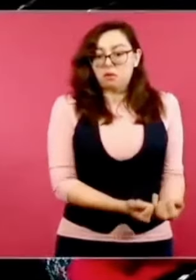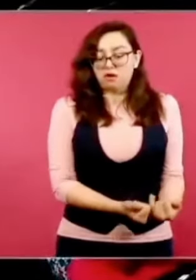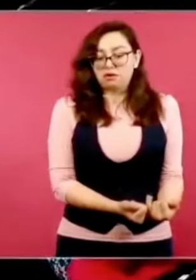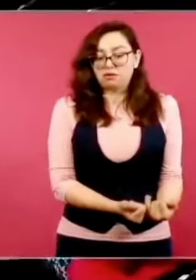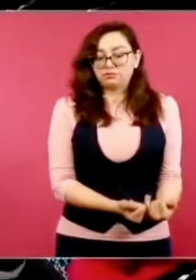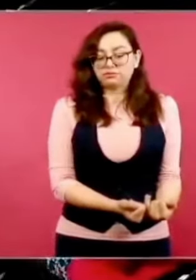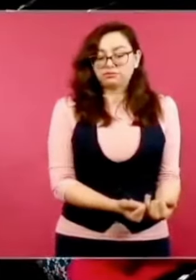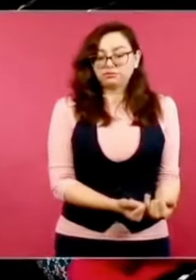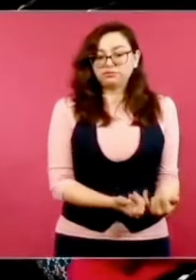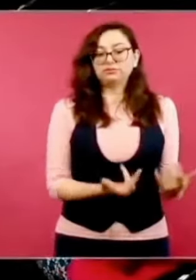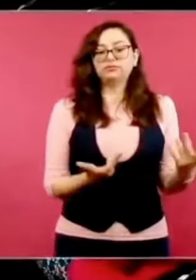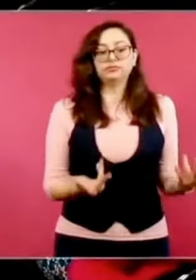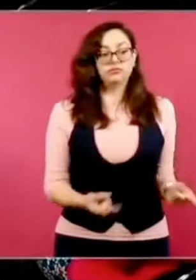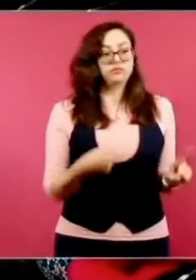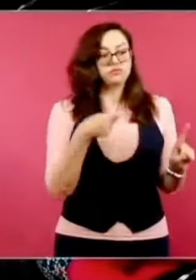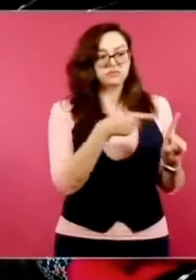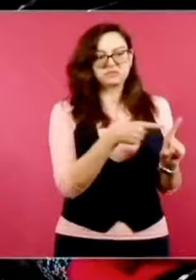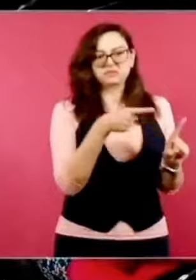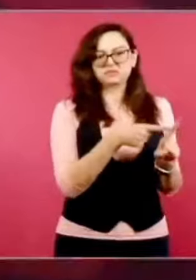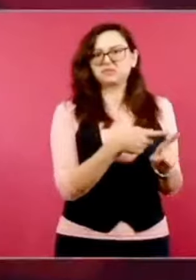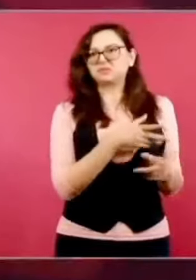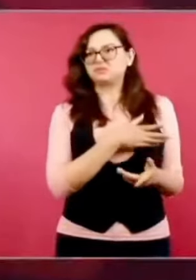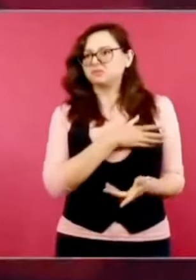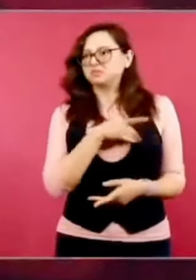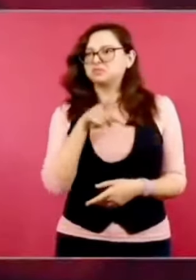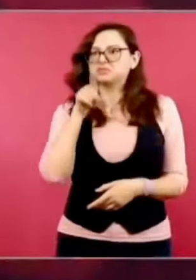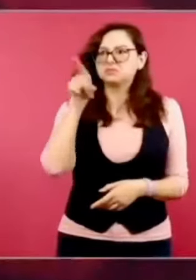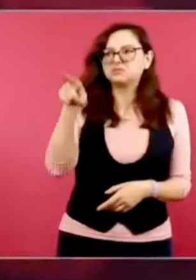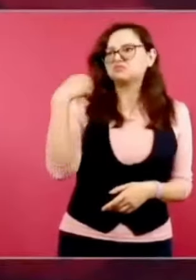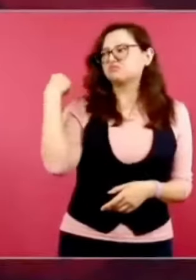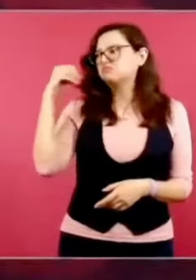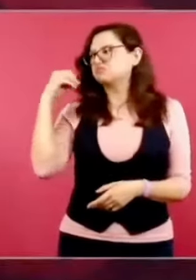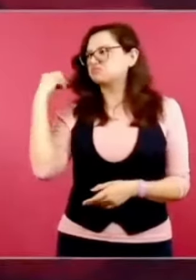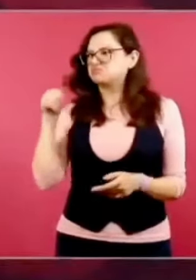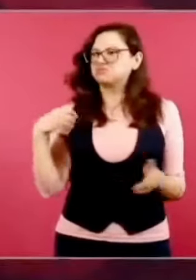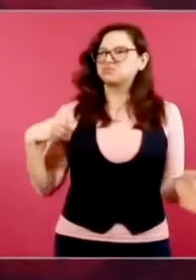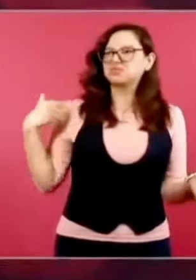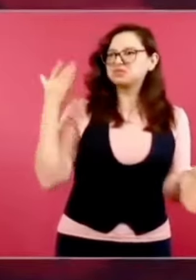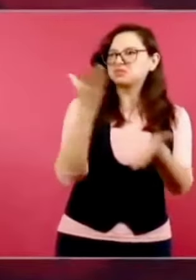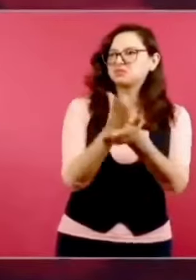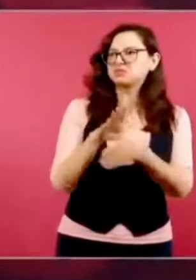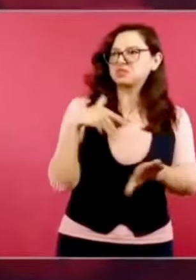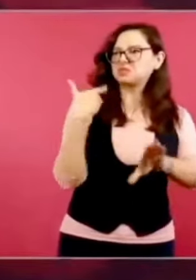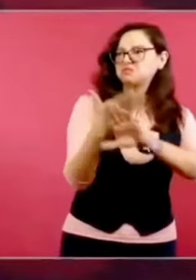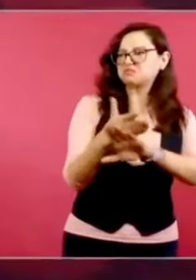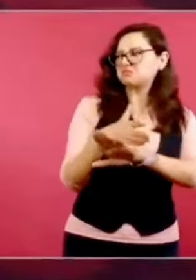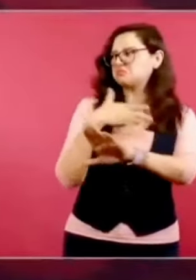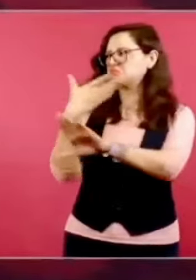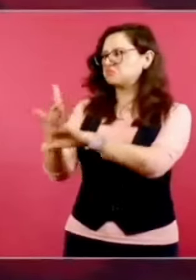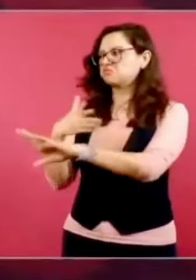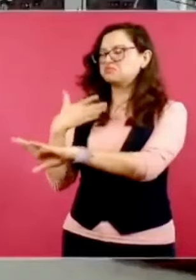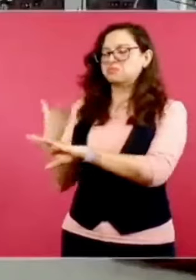iba a Oaxaca y tenía una asociación